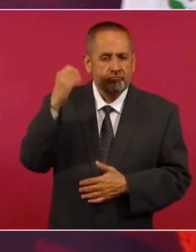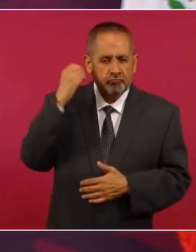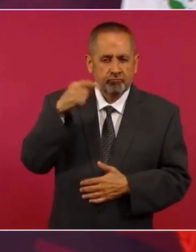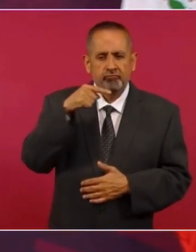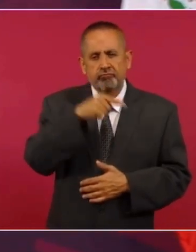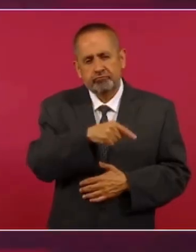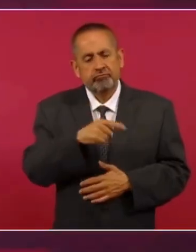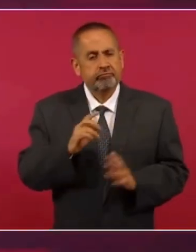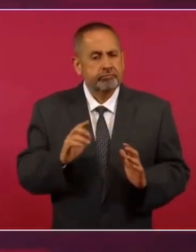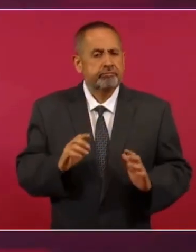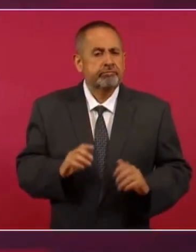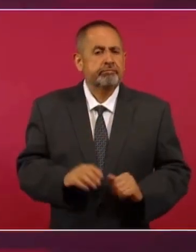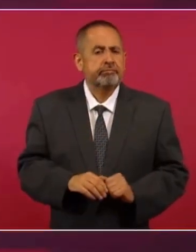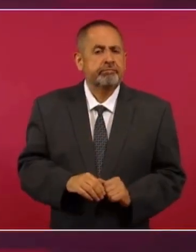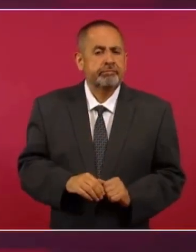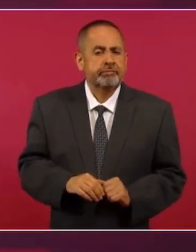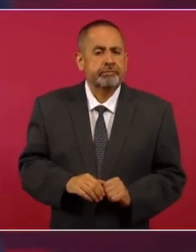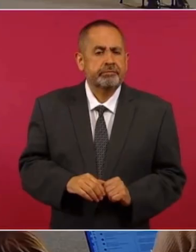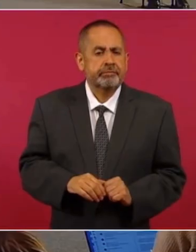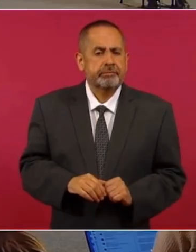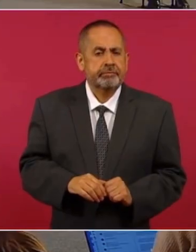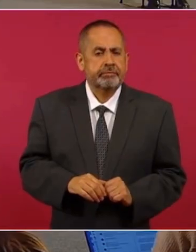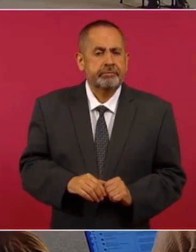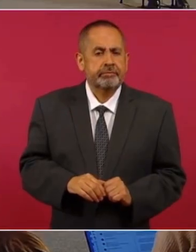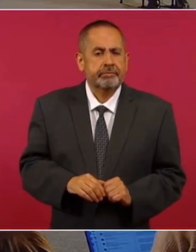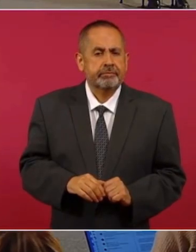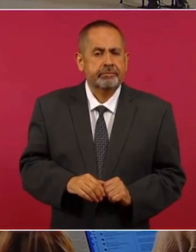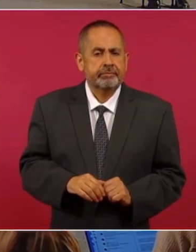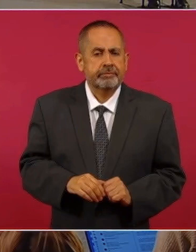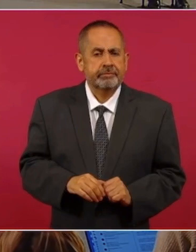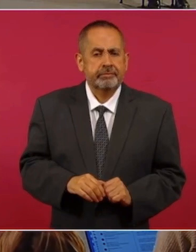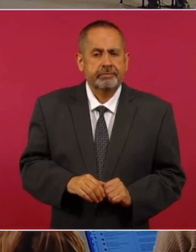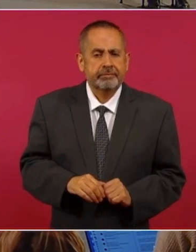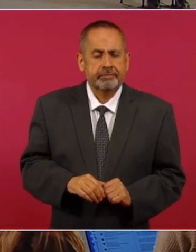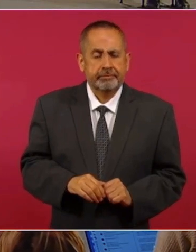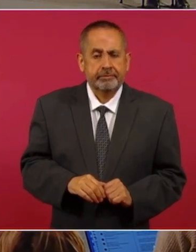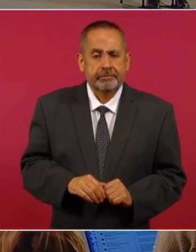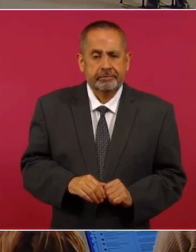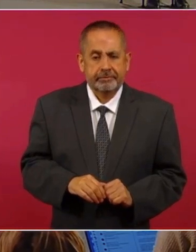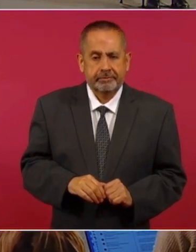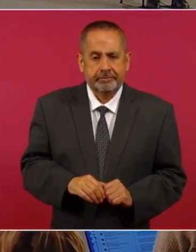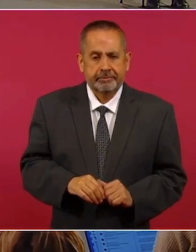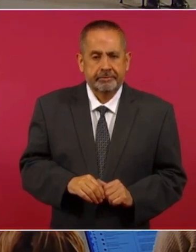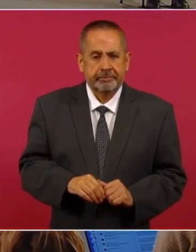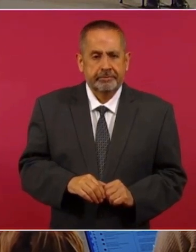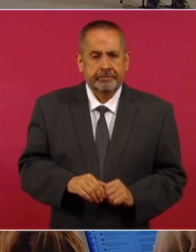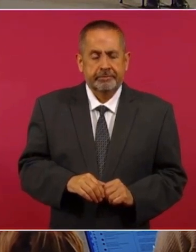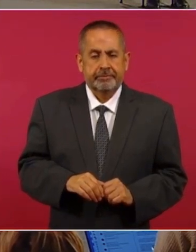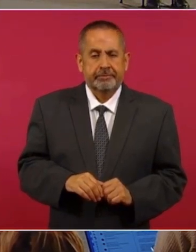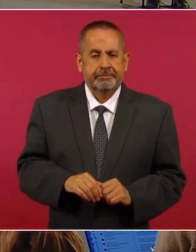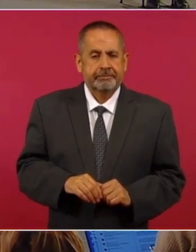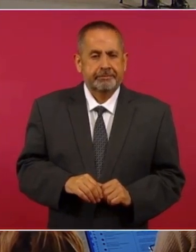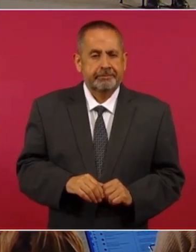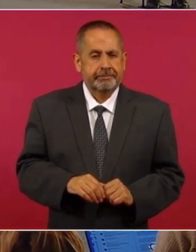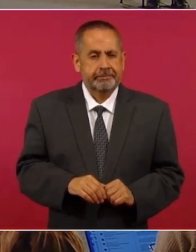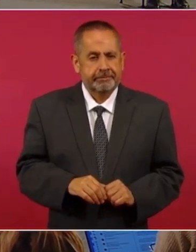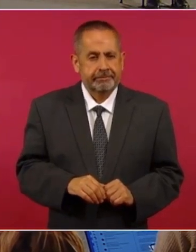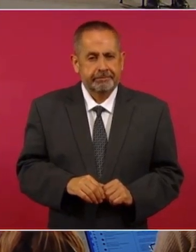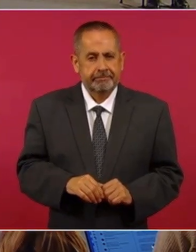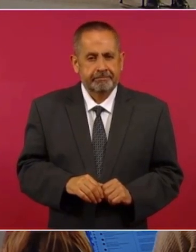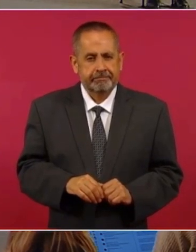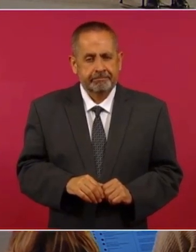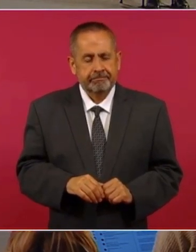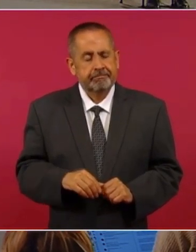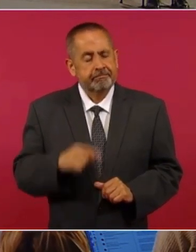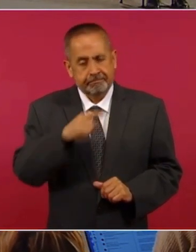pues una atención